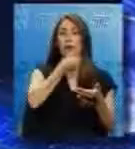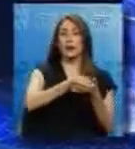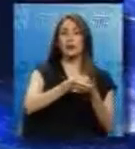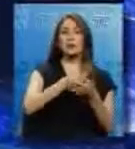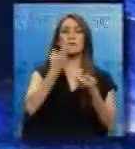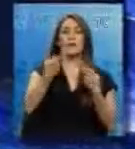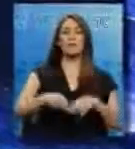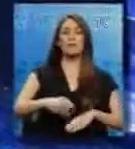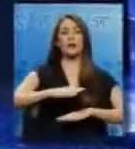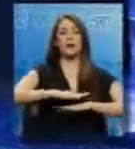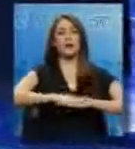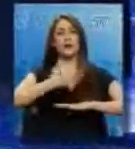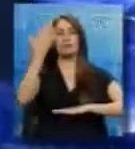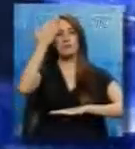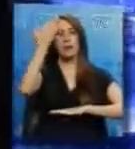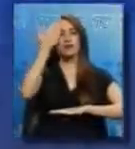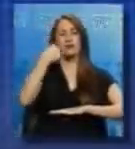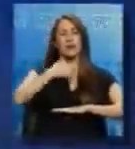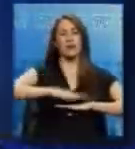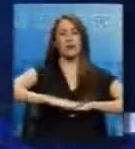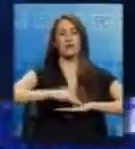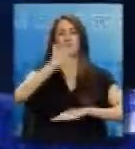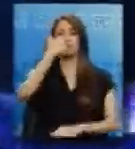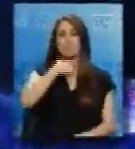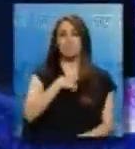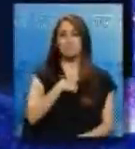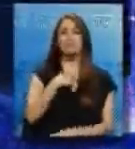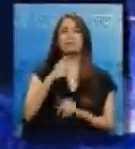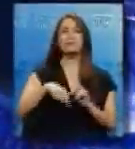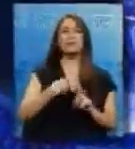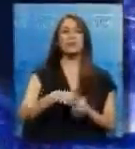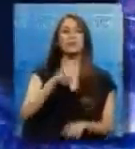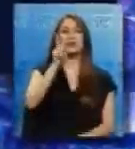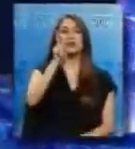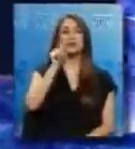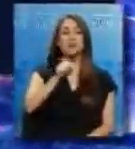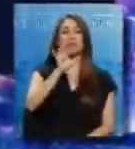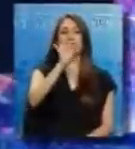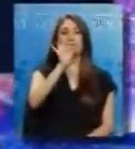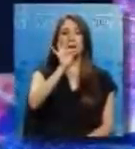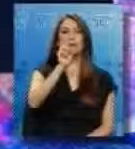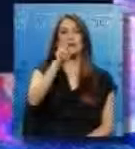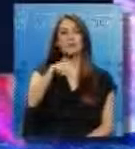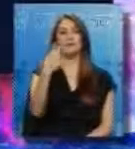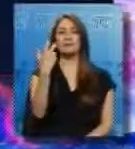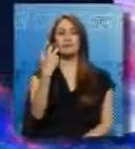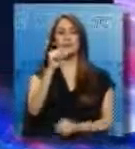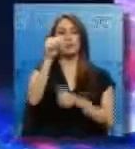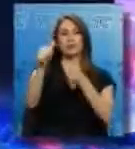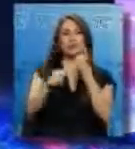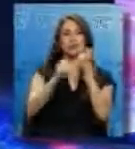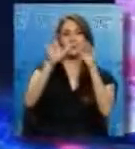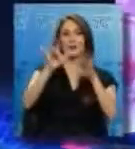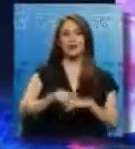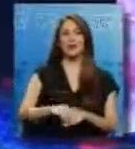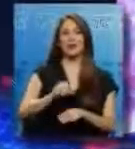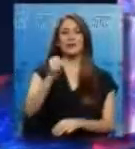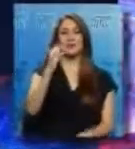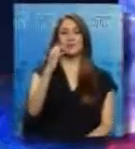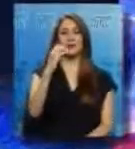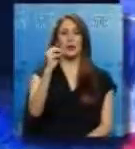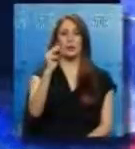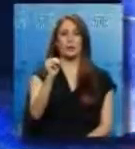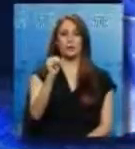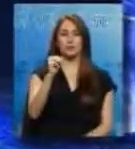presentador en varios canales de televisión. Entre el 2009 y 2013 fue subsecretario de Comunicación Política de la Secretaría de Comunicación